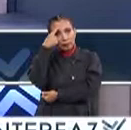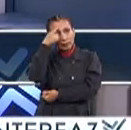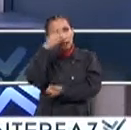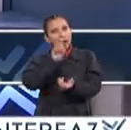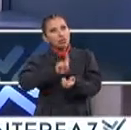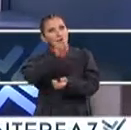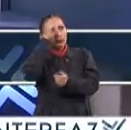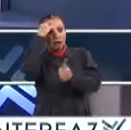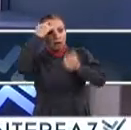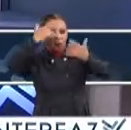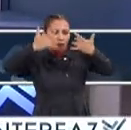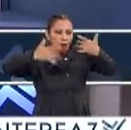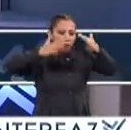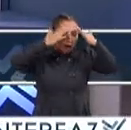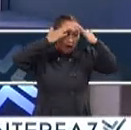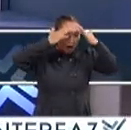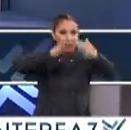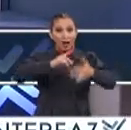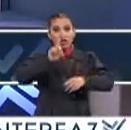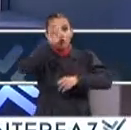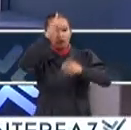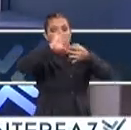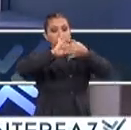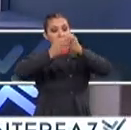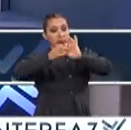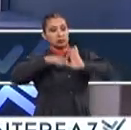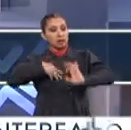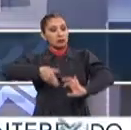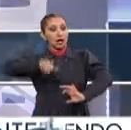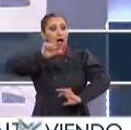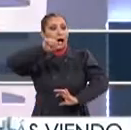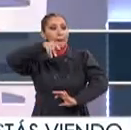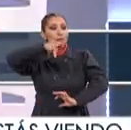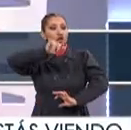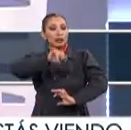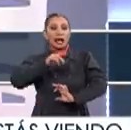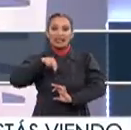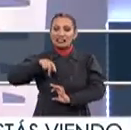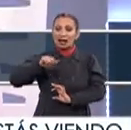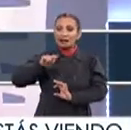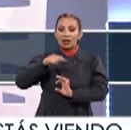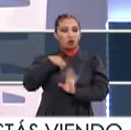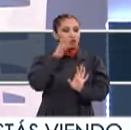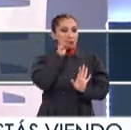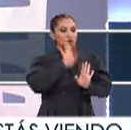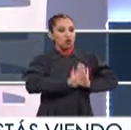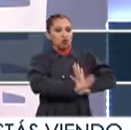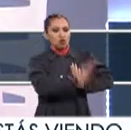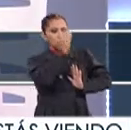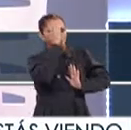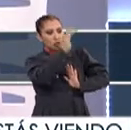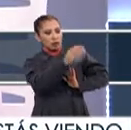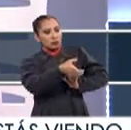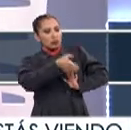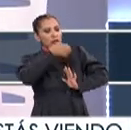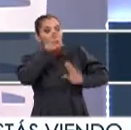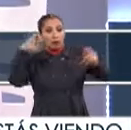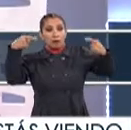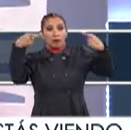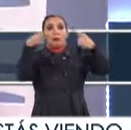los dioses Jaqueca Los dioses olímpicos Solamente tomaban Ambrosía y néctar Y no habían conocido el vino Entonces